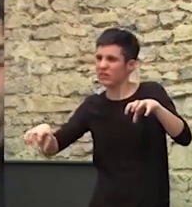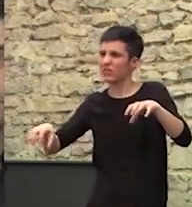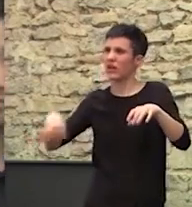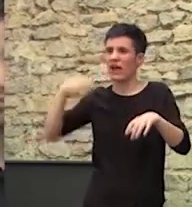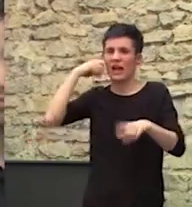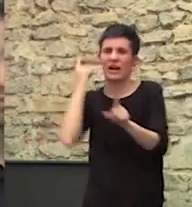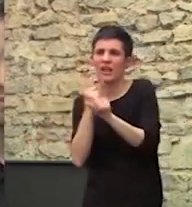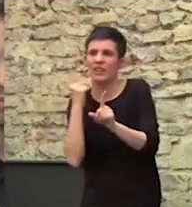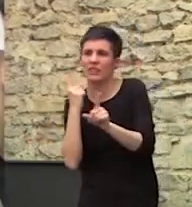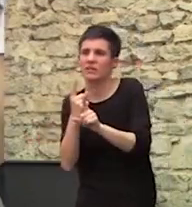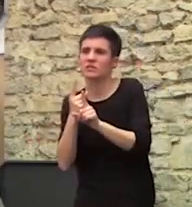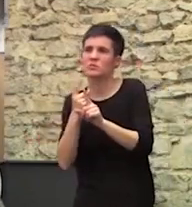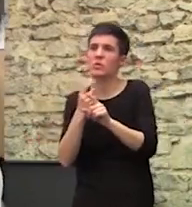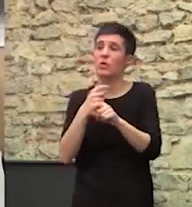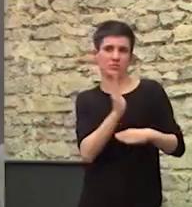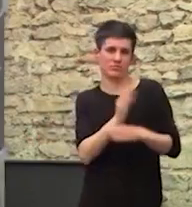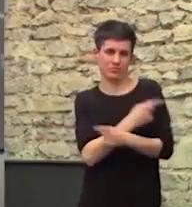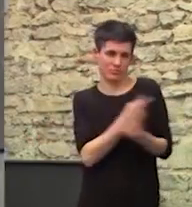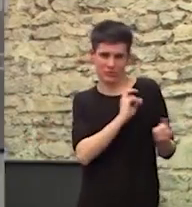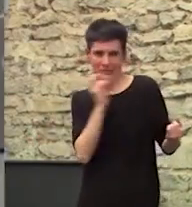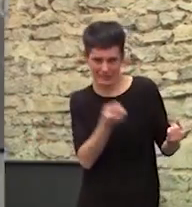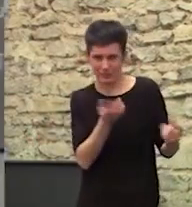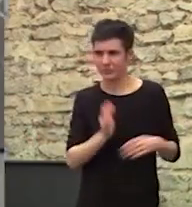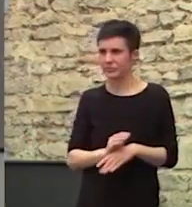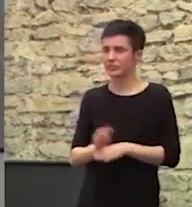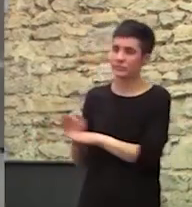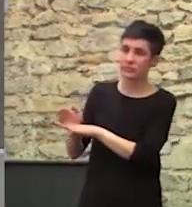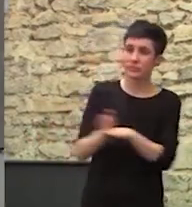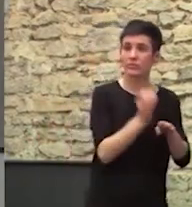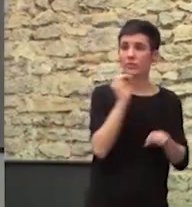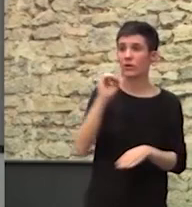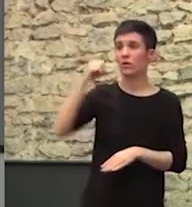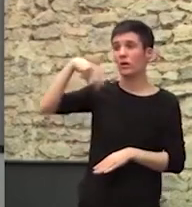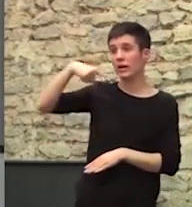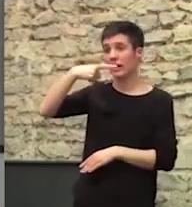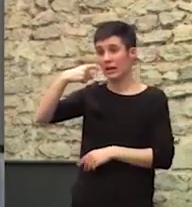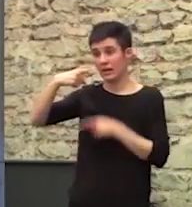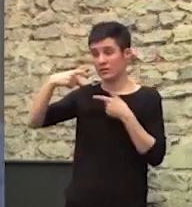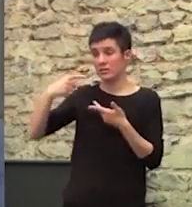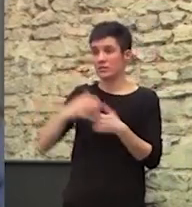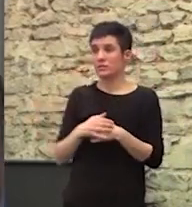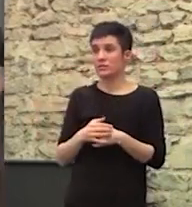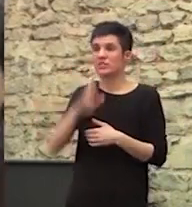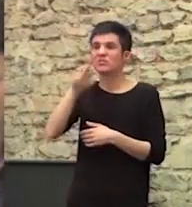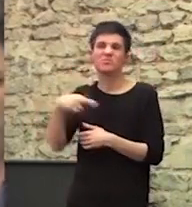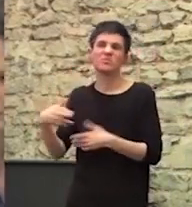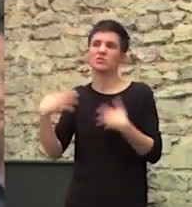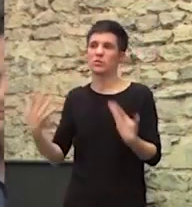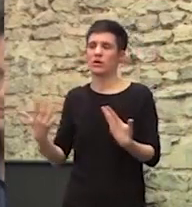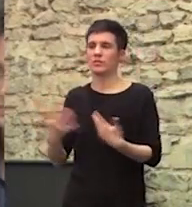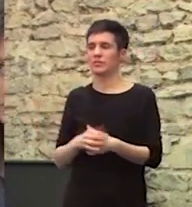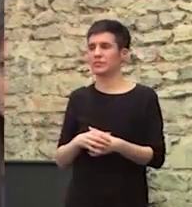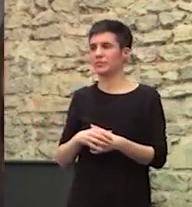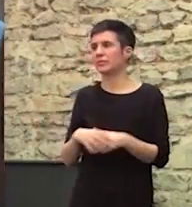racismo El clasismo En cuanto a las ONGs El resultado es Que se ha